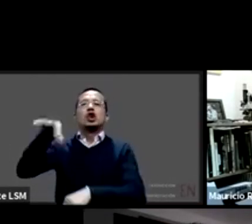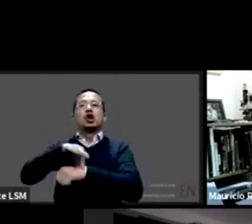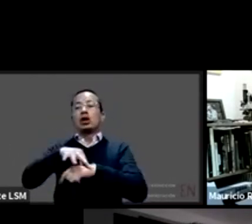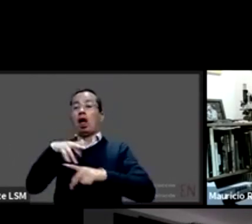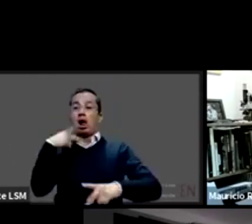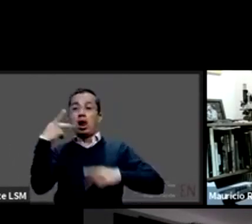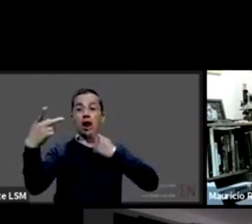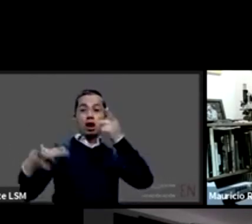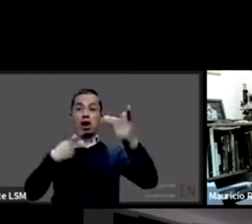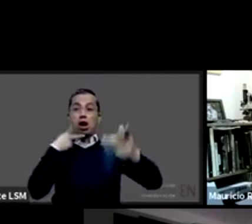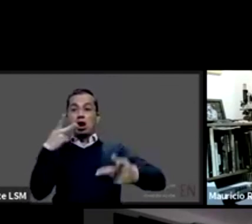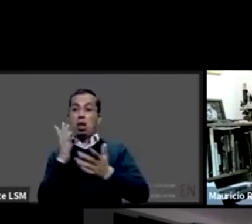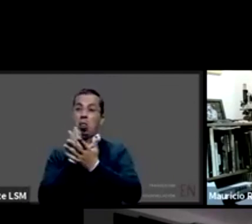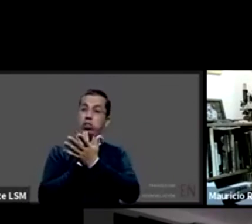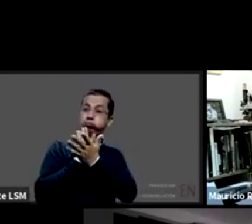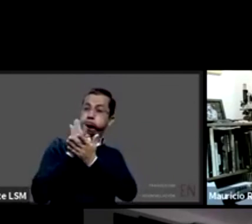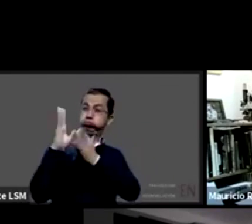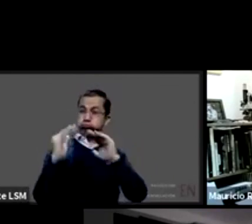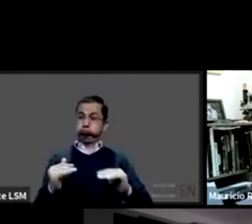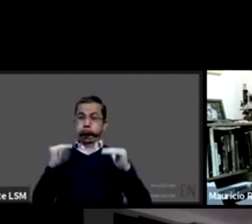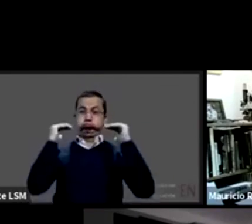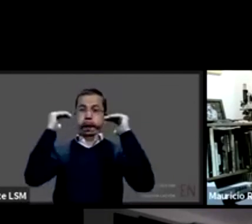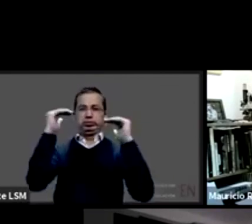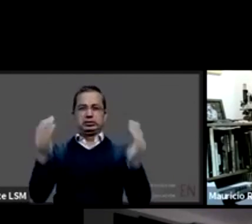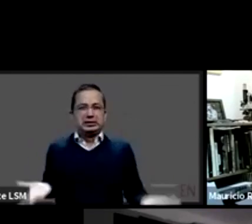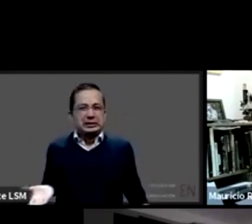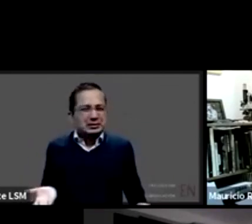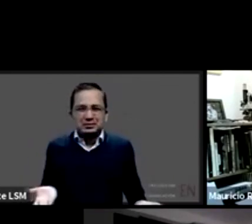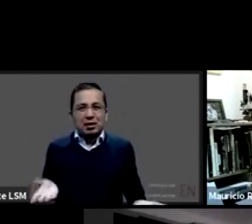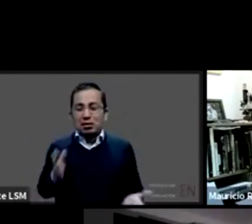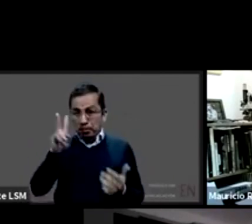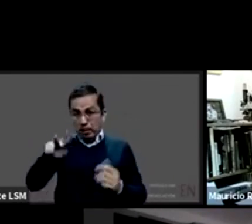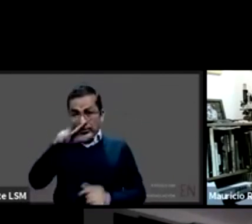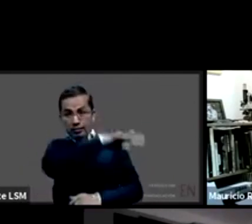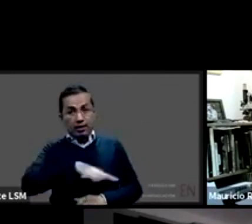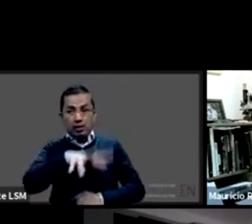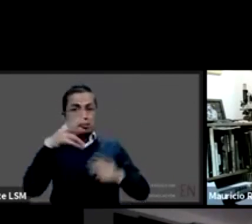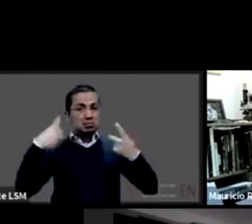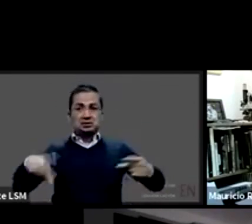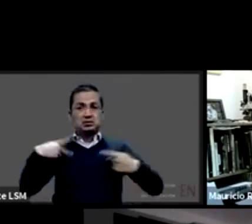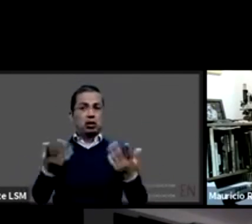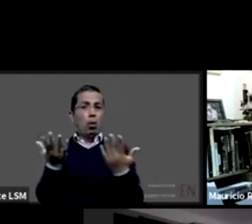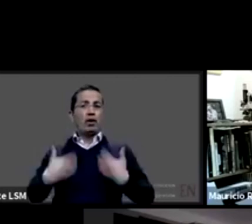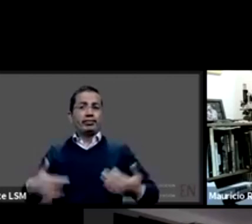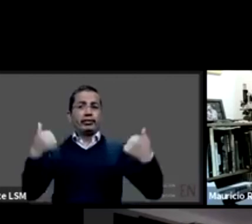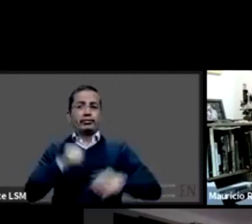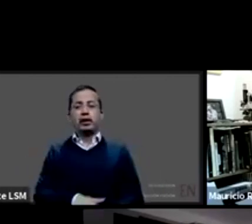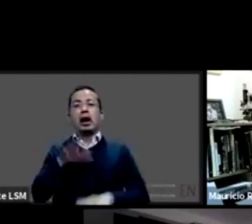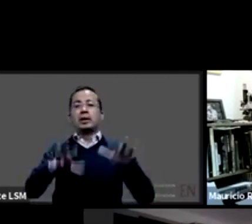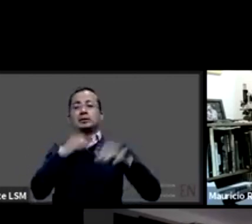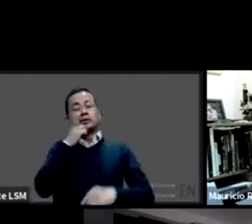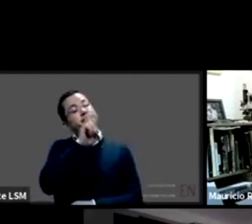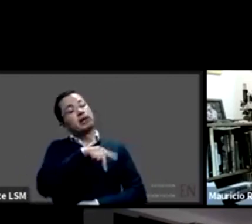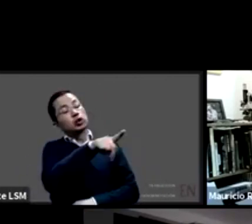entienda si no es que es que usted sufrió una iatrogenia